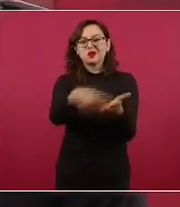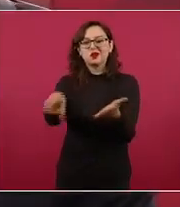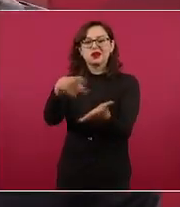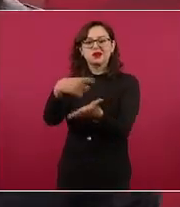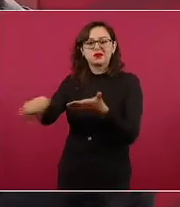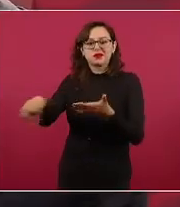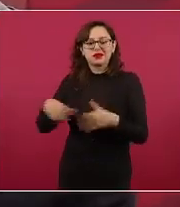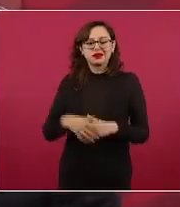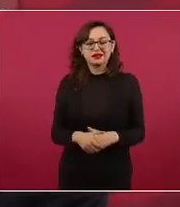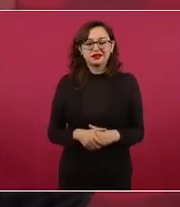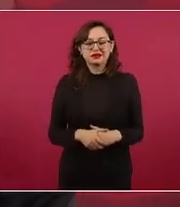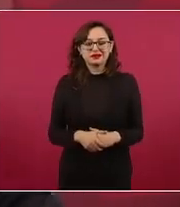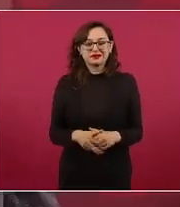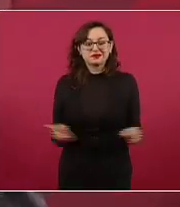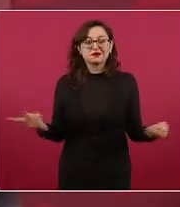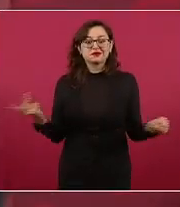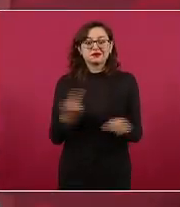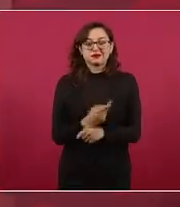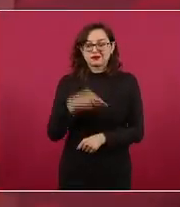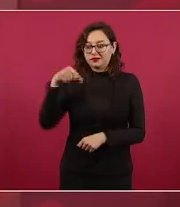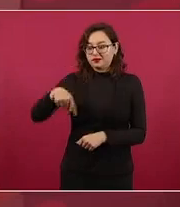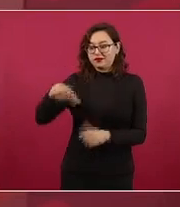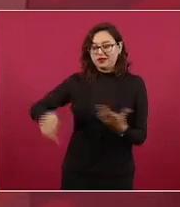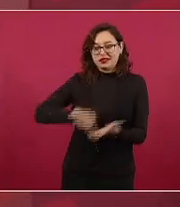metro aquí